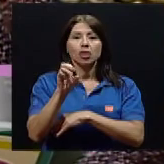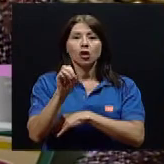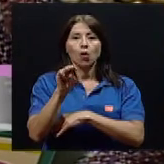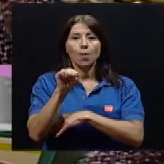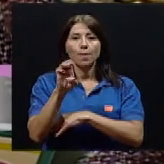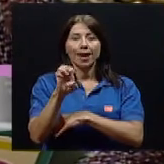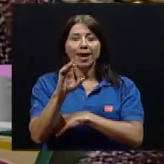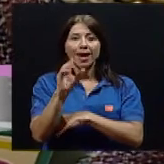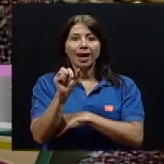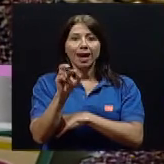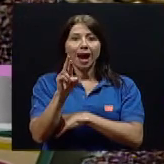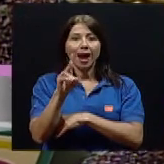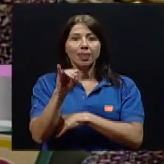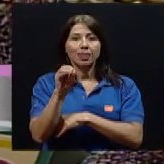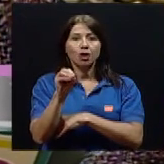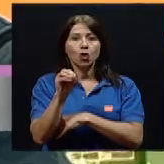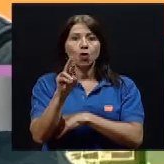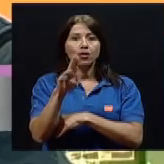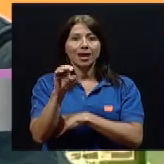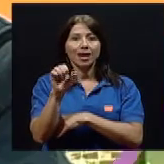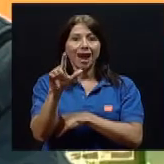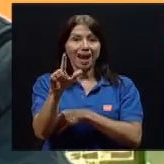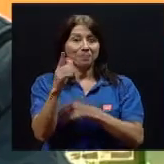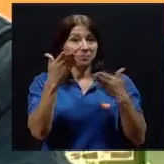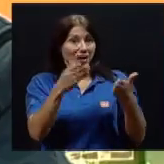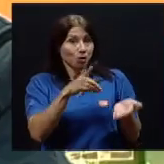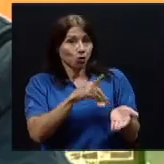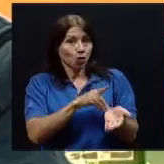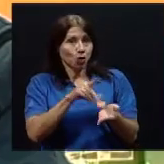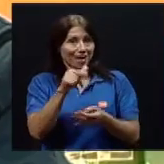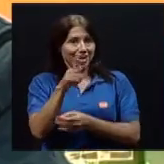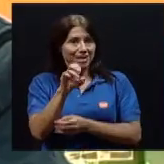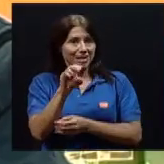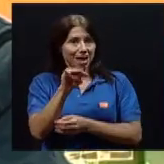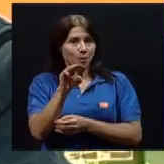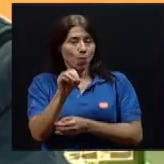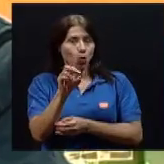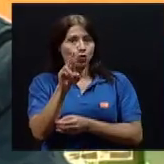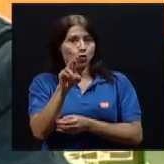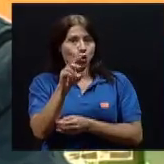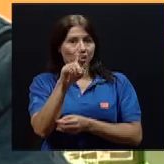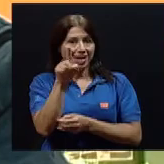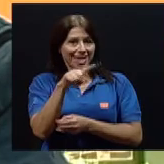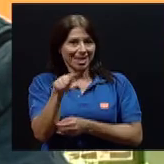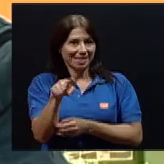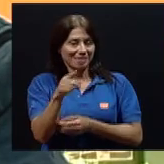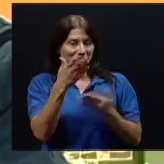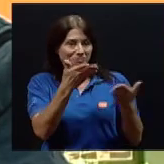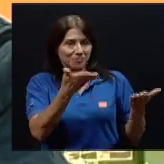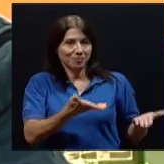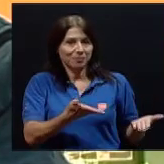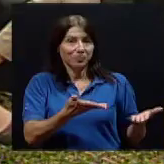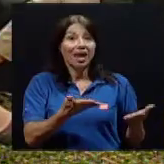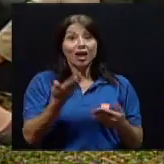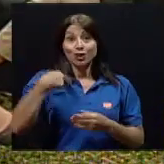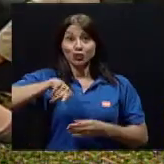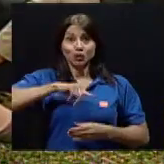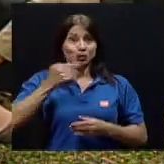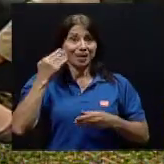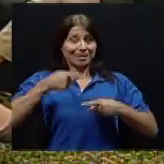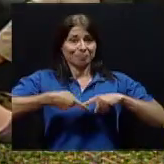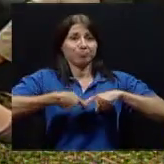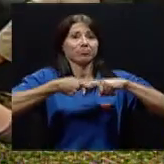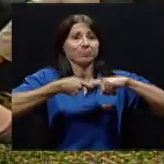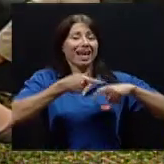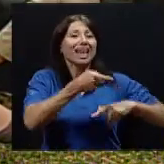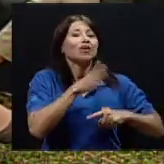presencia del doctor Guillermo Rodríguez que muy gentilmente nos acompaña. Y habíamos quedado, Seidy, lo interrumpimos al doctor en un punto donde nos estaba